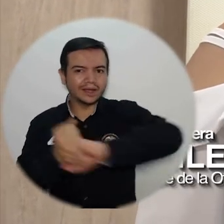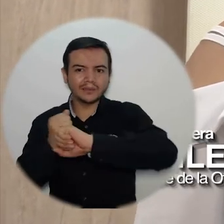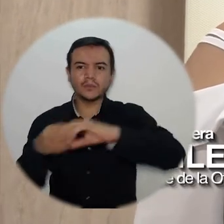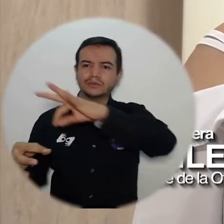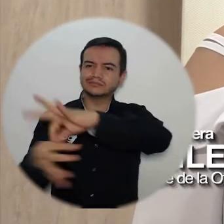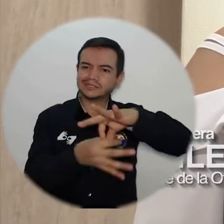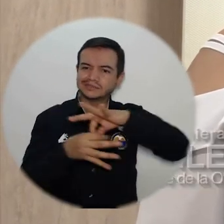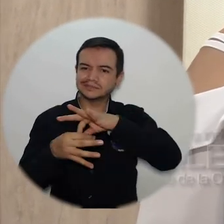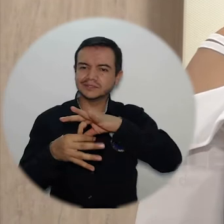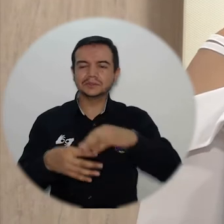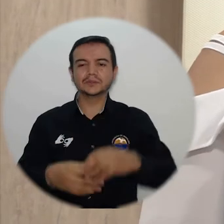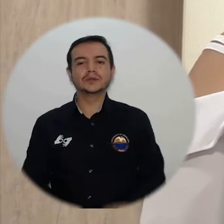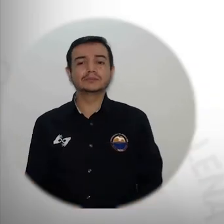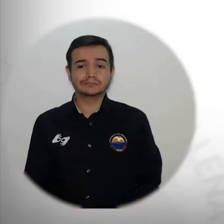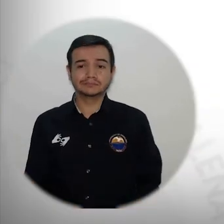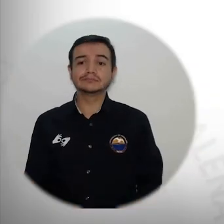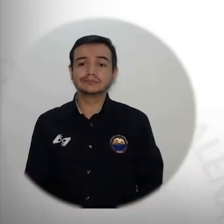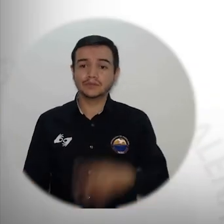un gran porcentaje.